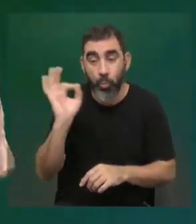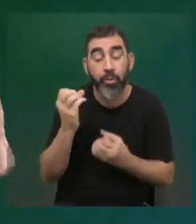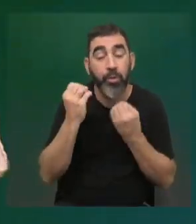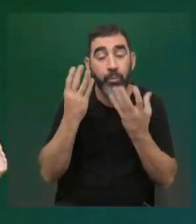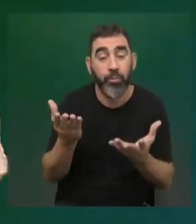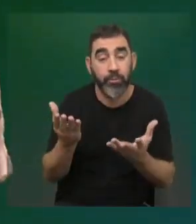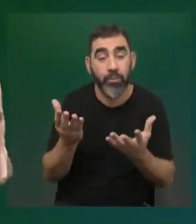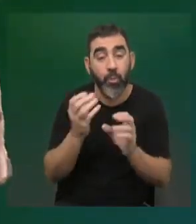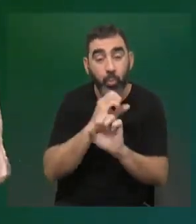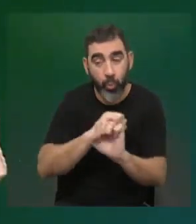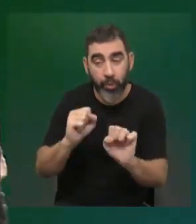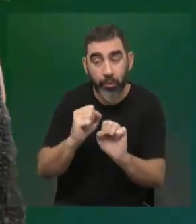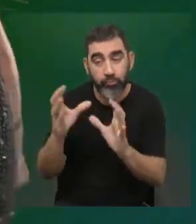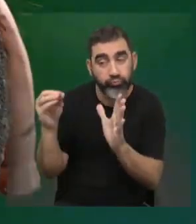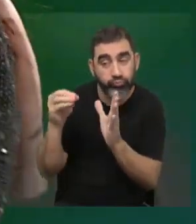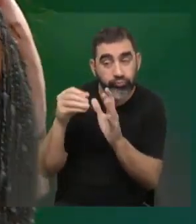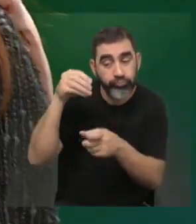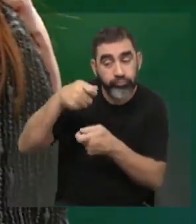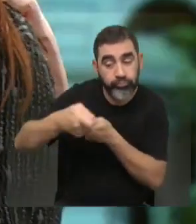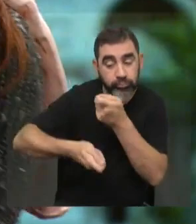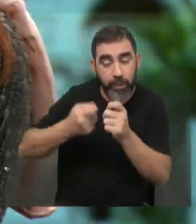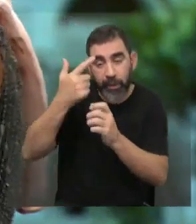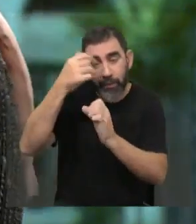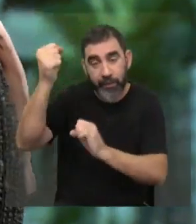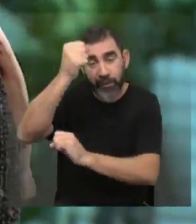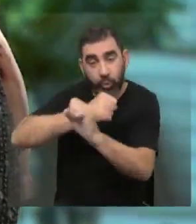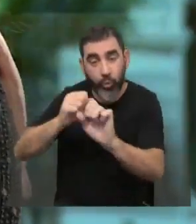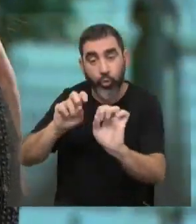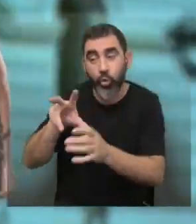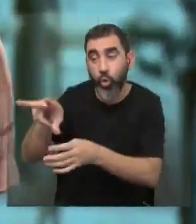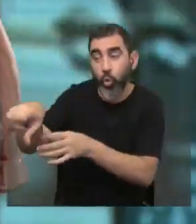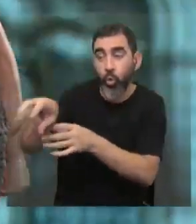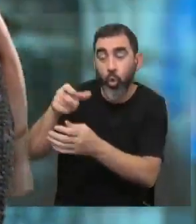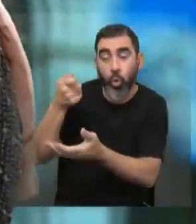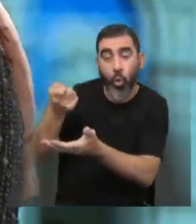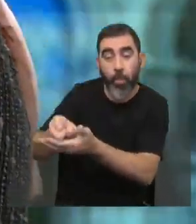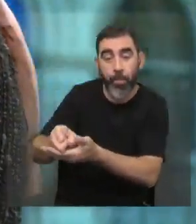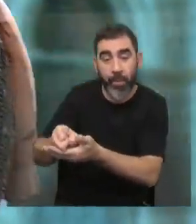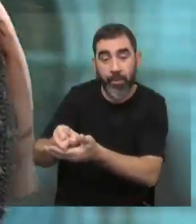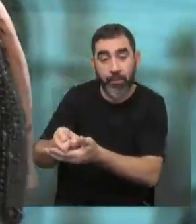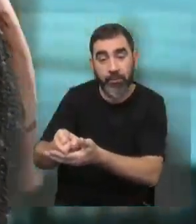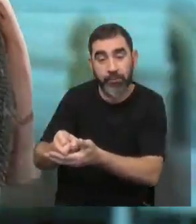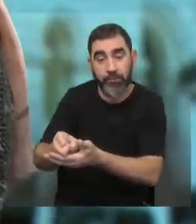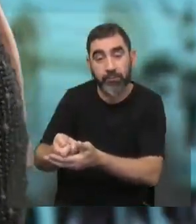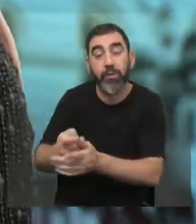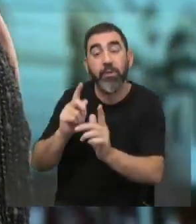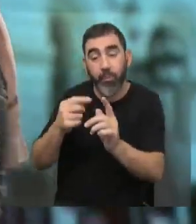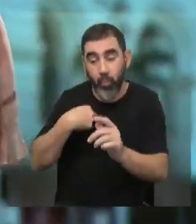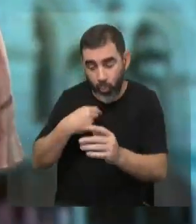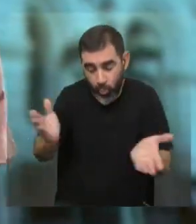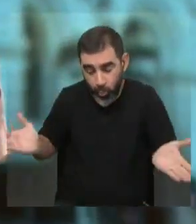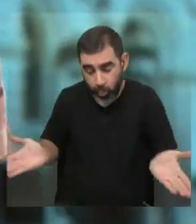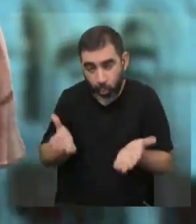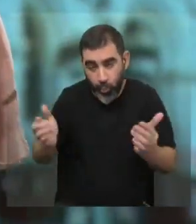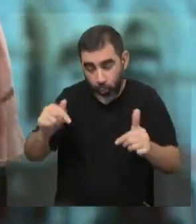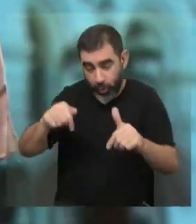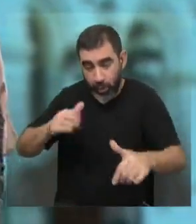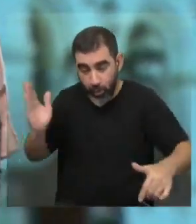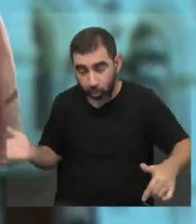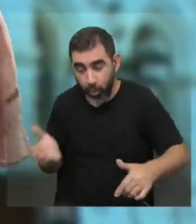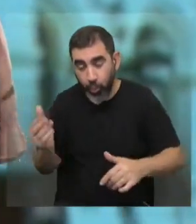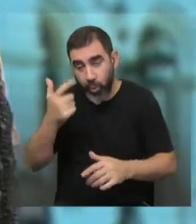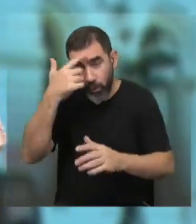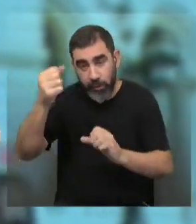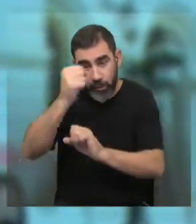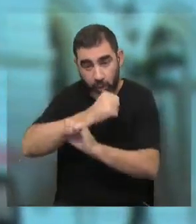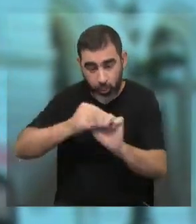podemos incorporar tecnología, no solo ser compradores de tecnología y aplicar la llave en mano, sino que podemos hacer realmente